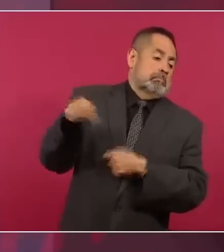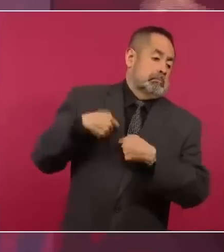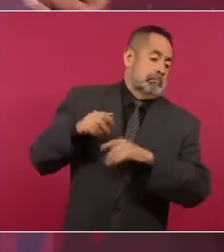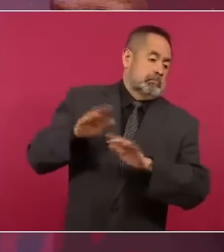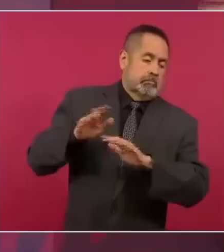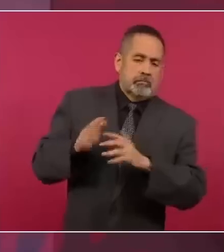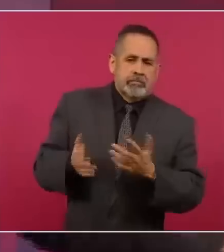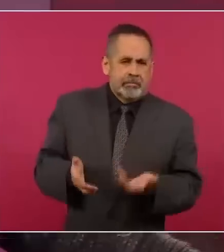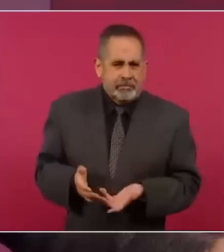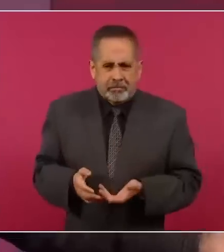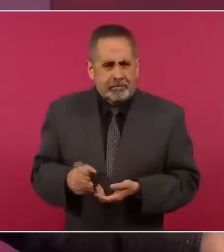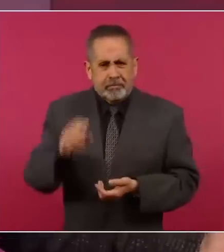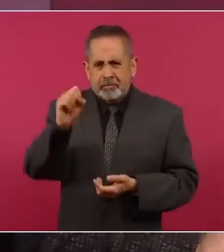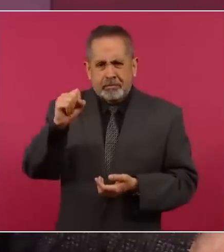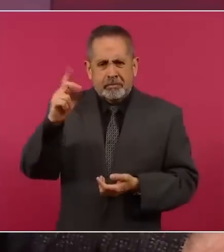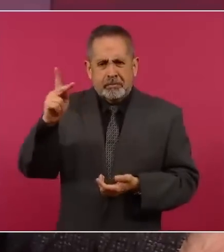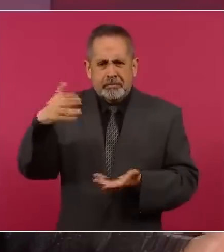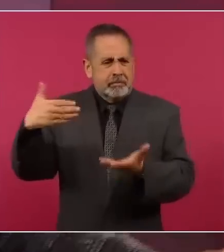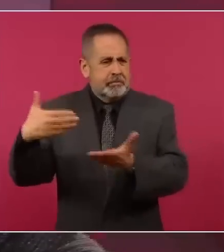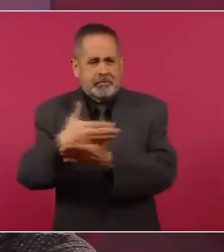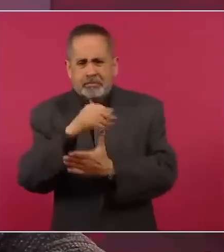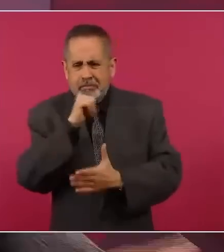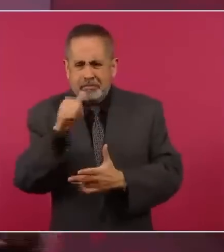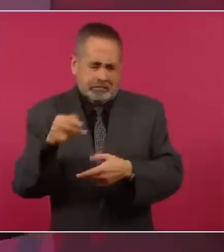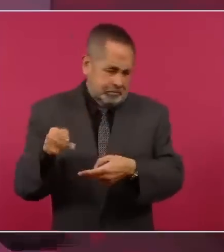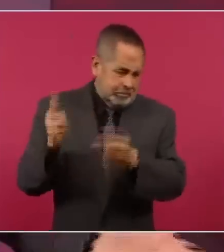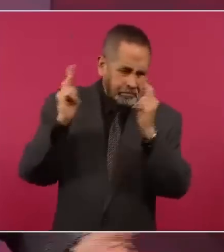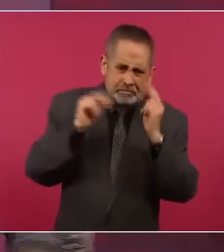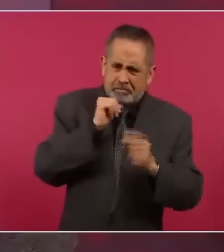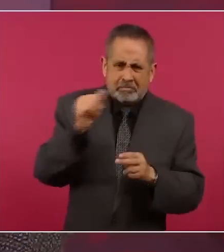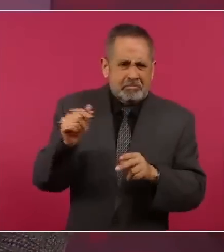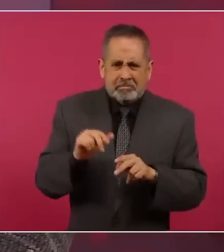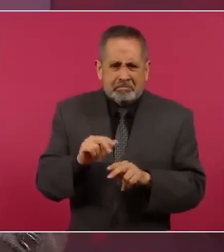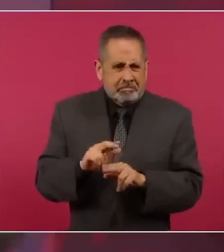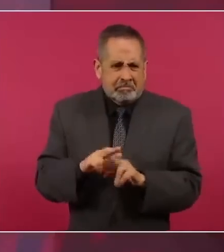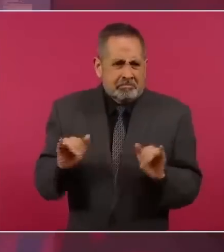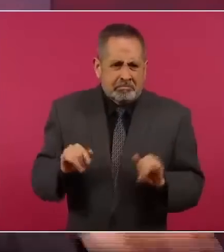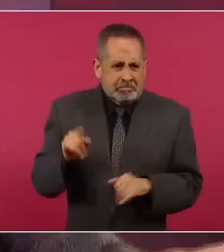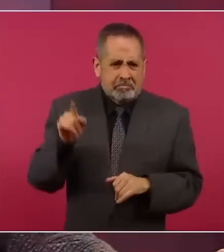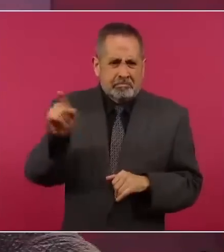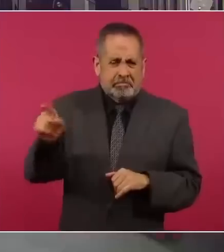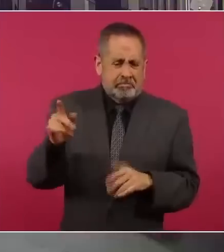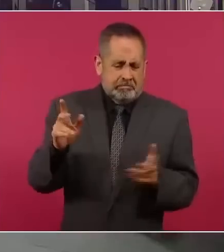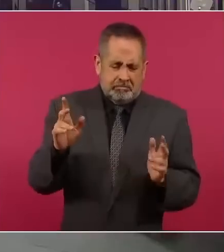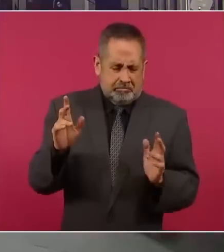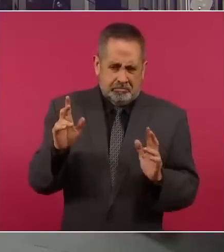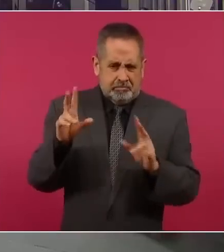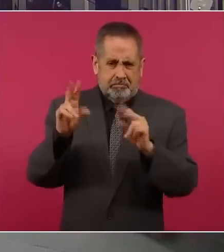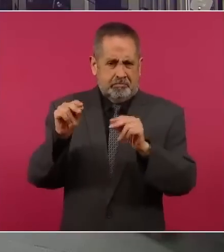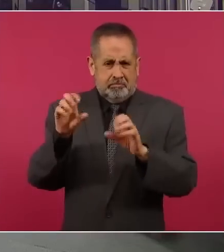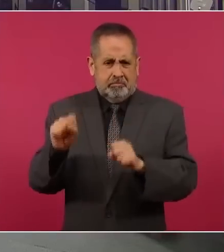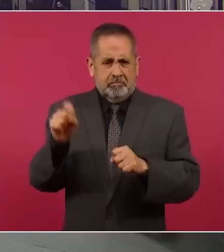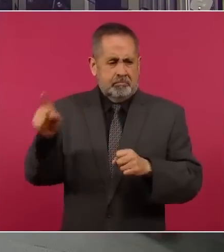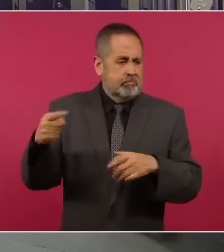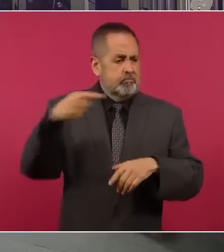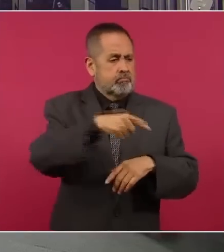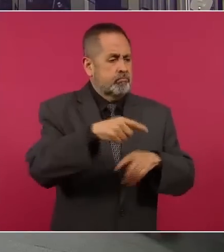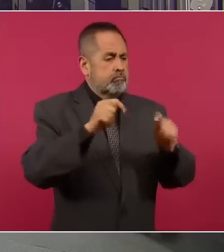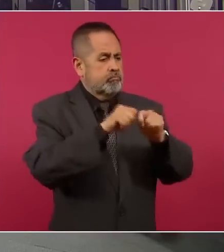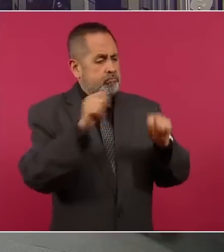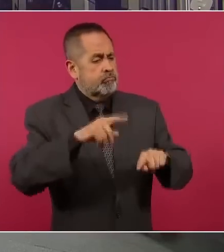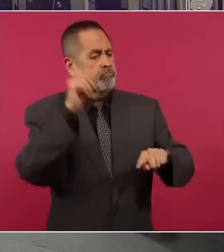si la CEP no tiene facultad para anular un título